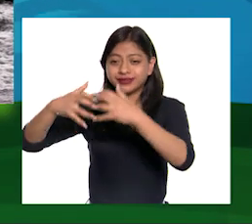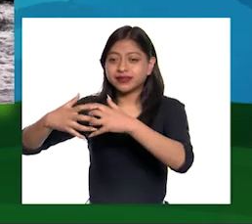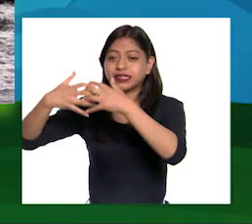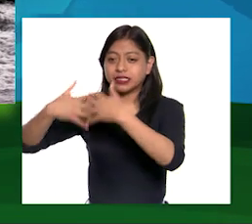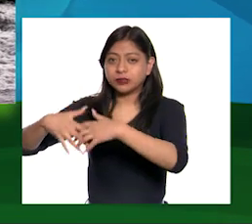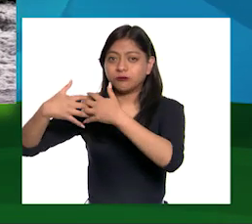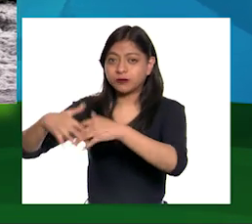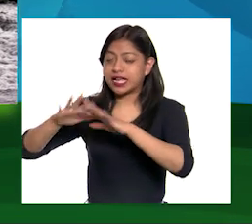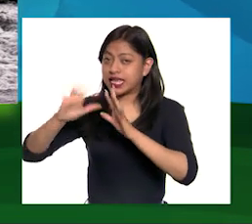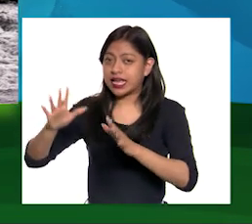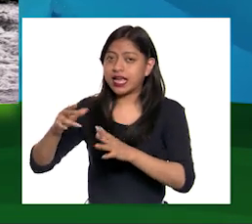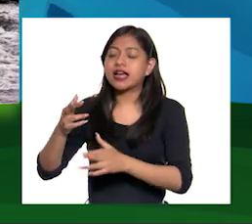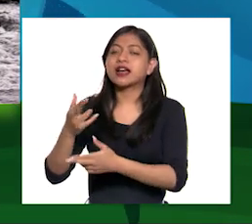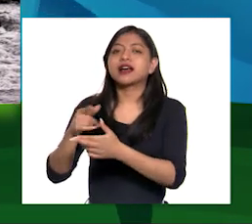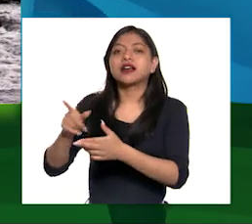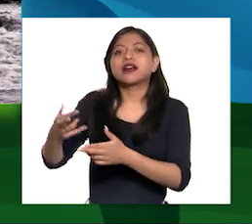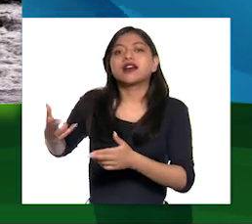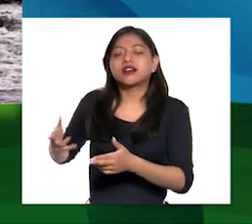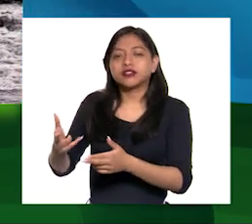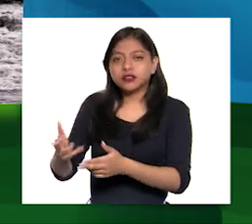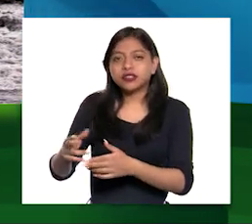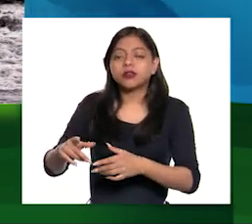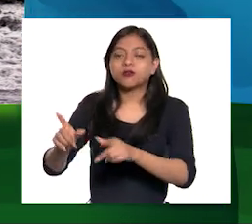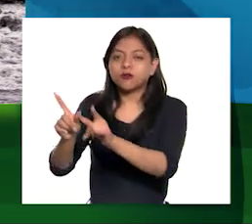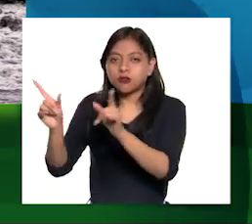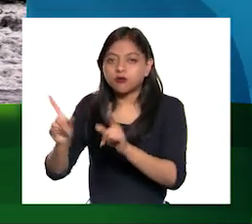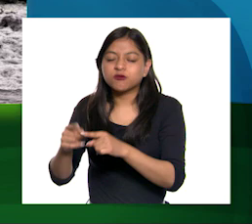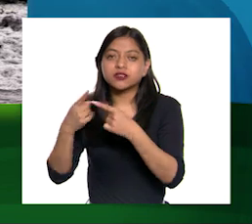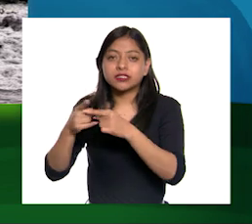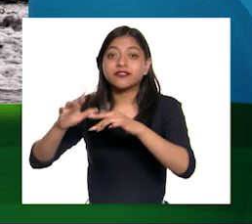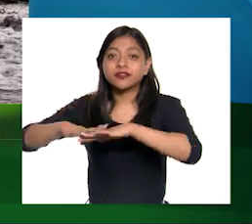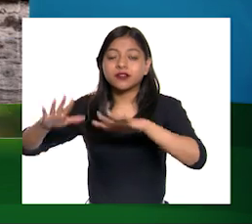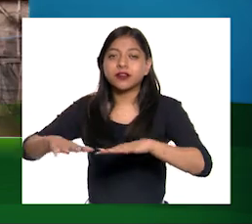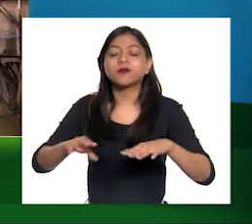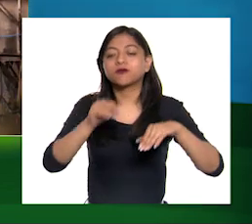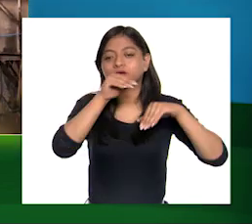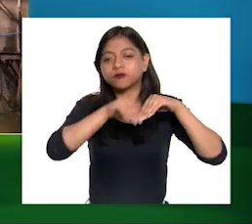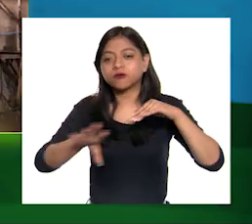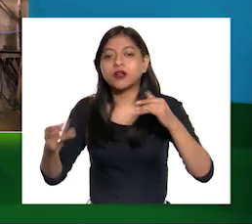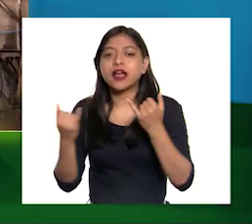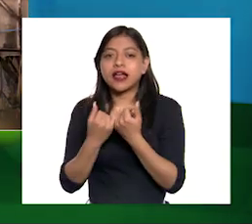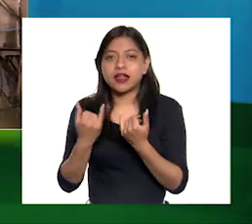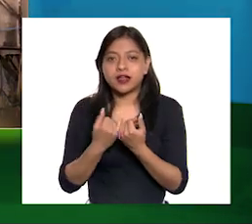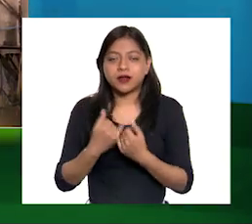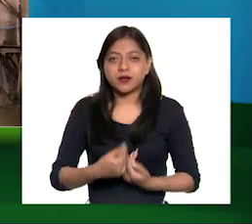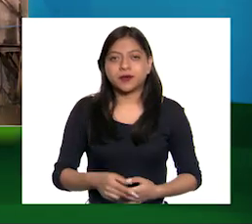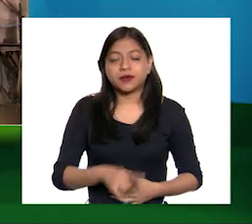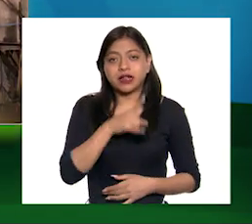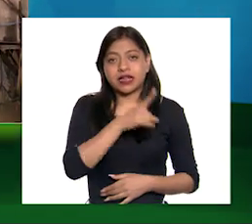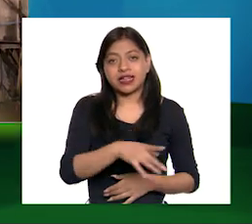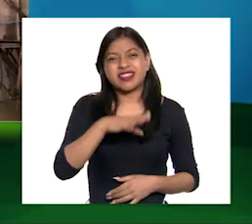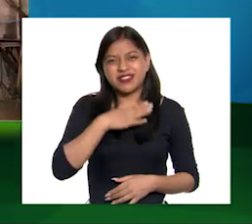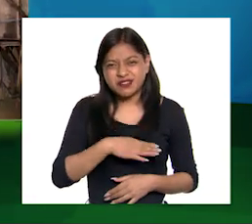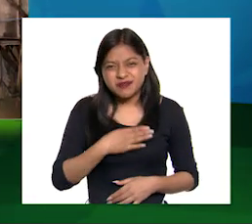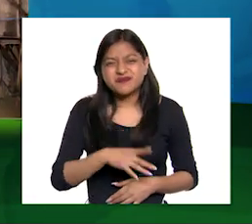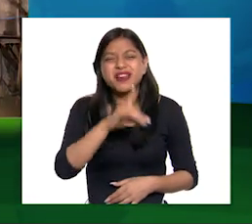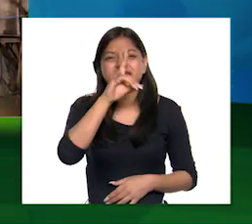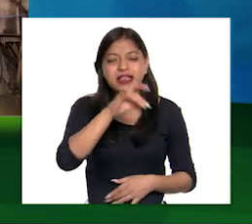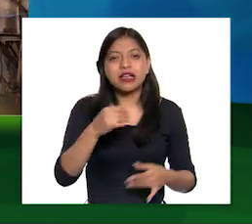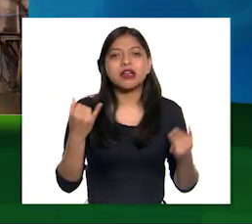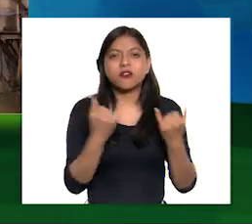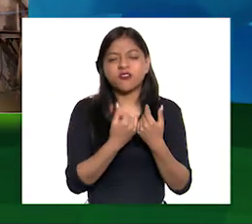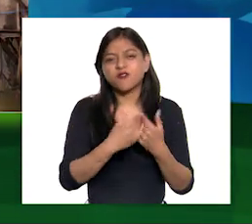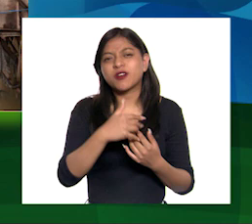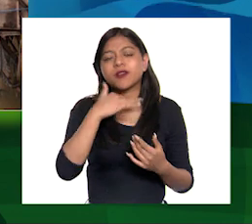Sin tratar a los ríos, lagos o al mar Y los desechos domésticos que incluyen aguas residuales y desechos